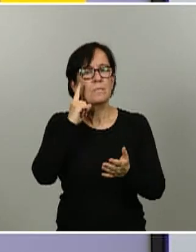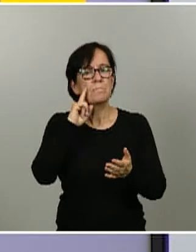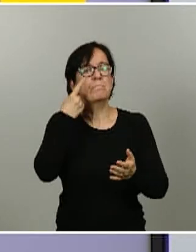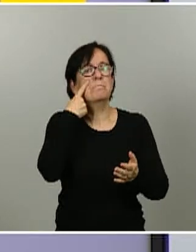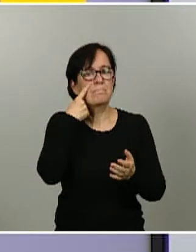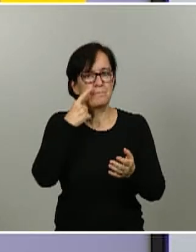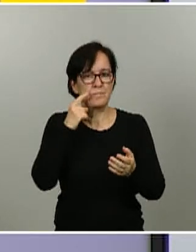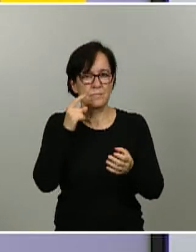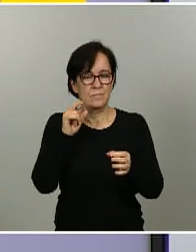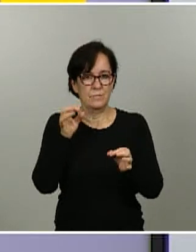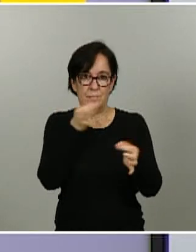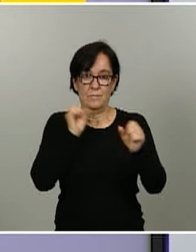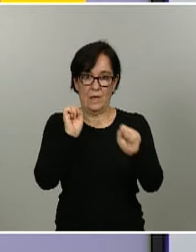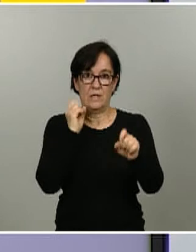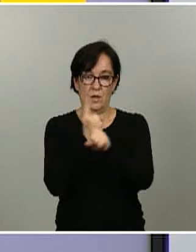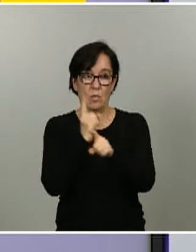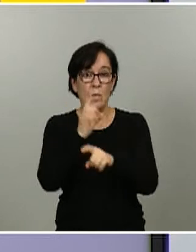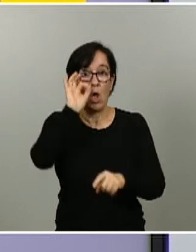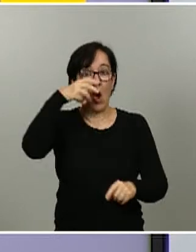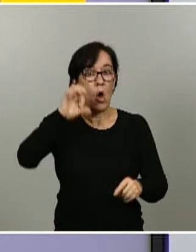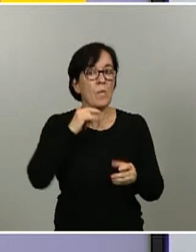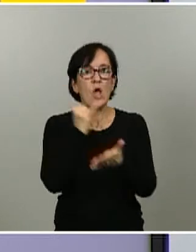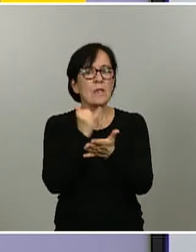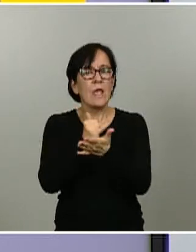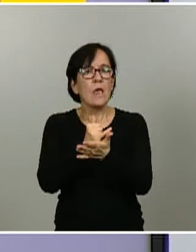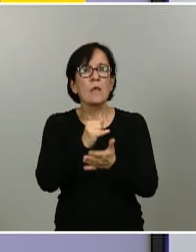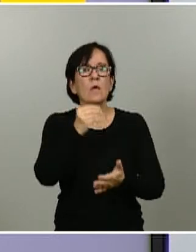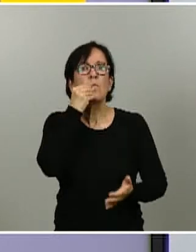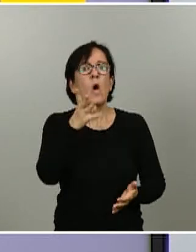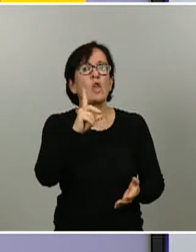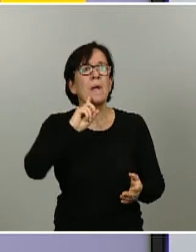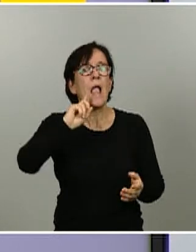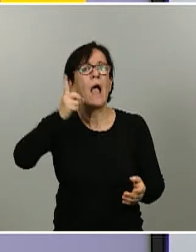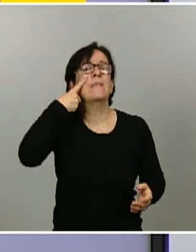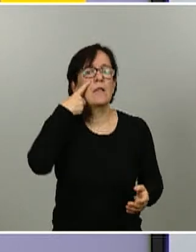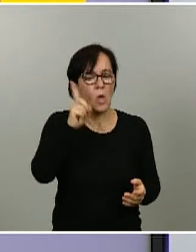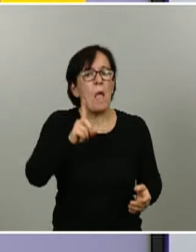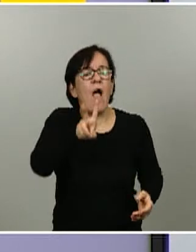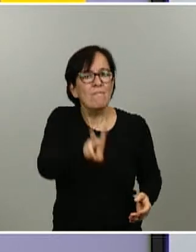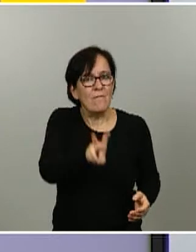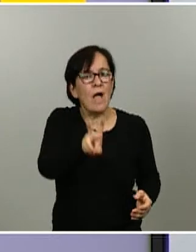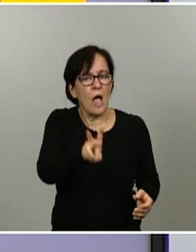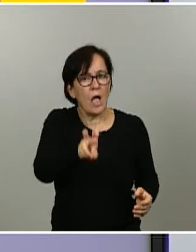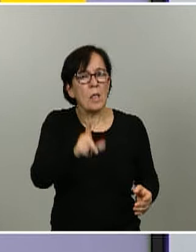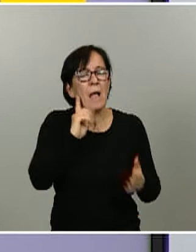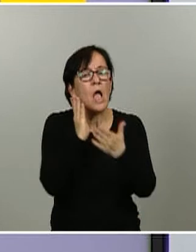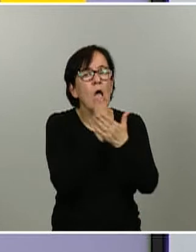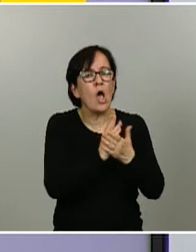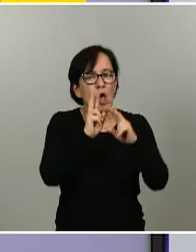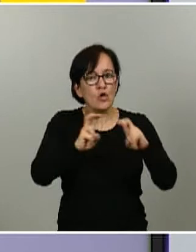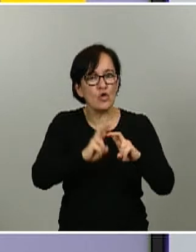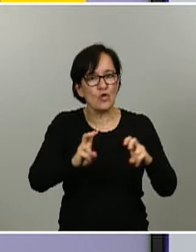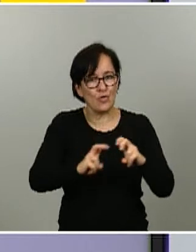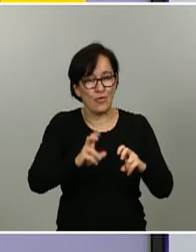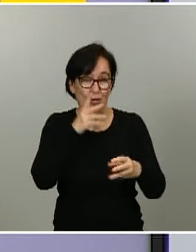OMS ha dicho específicamente que estos test no son buenos para el diagnóstico pero son útiles para los estudios serológicos que es lo que estamos